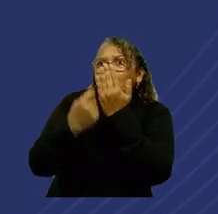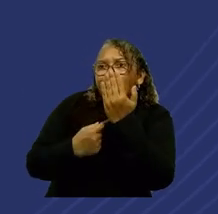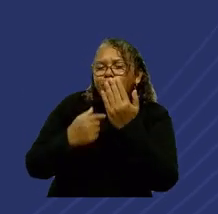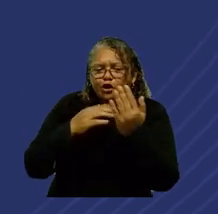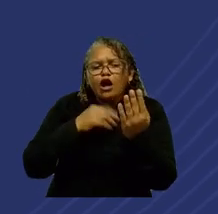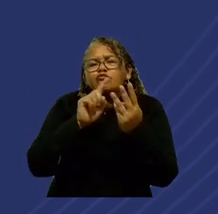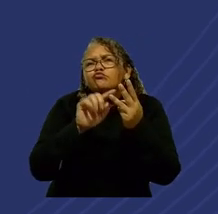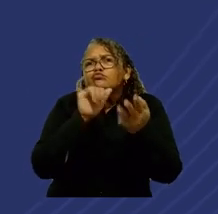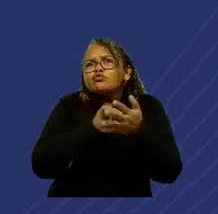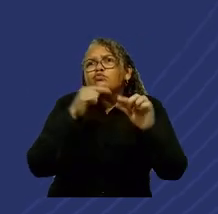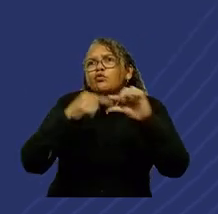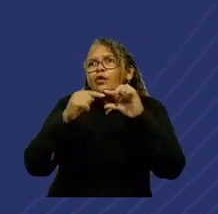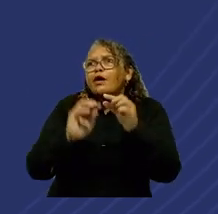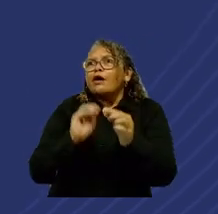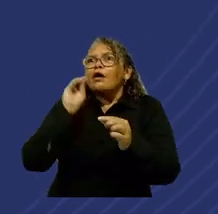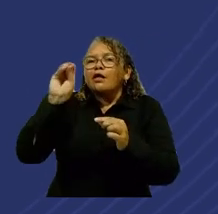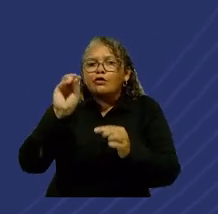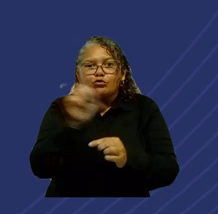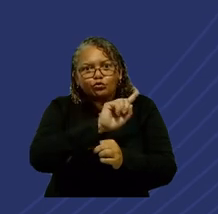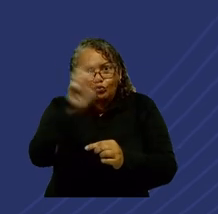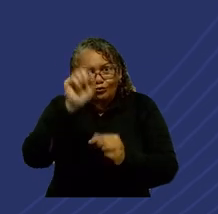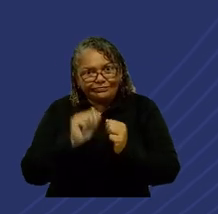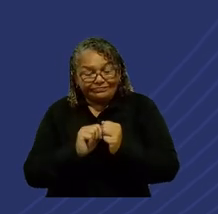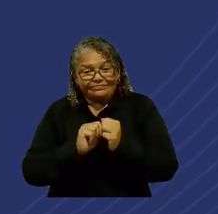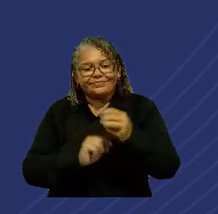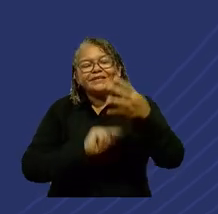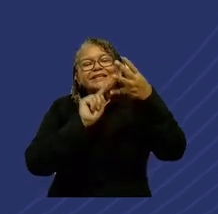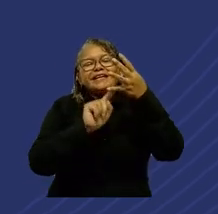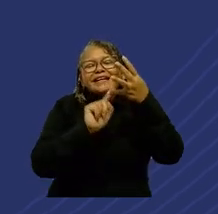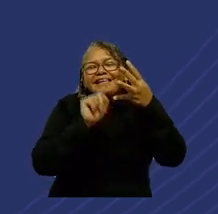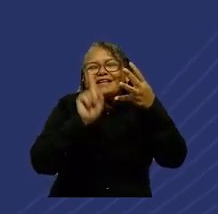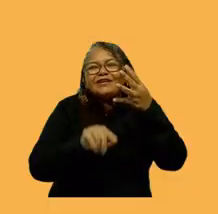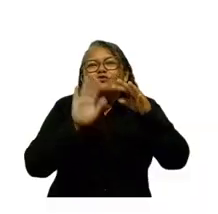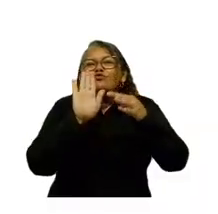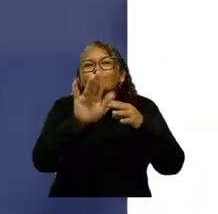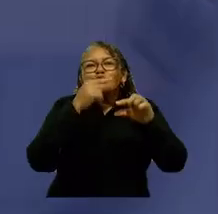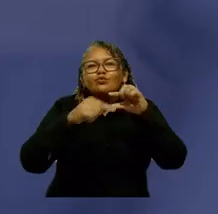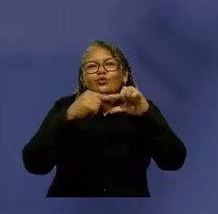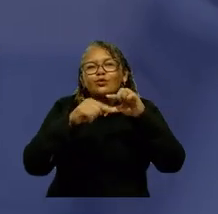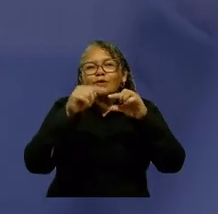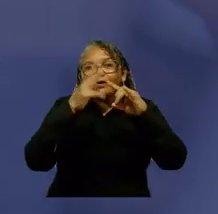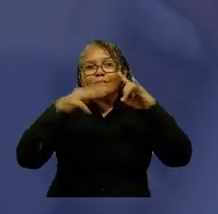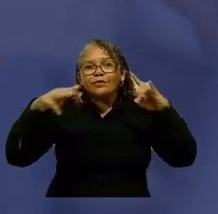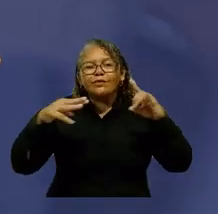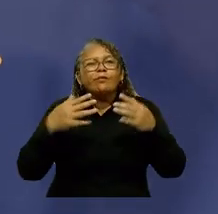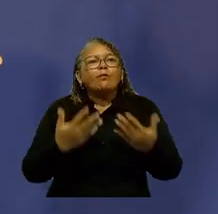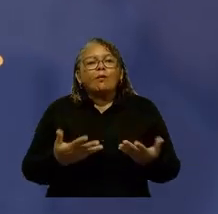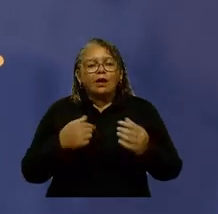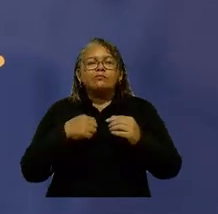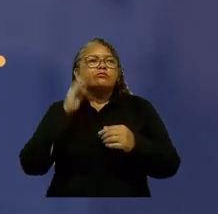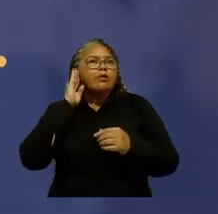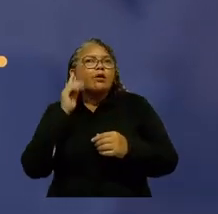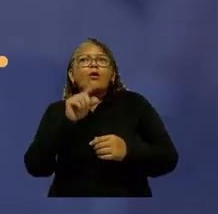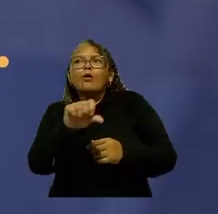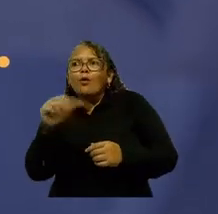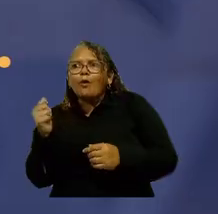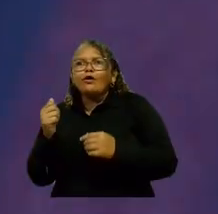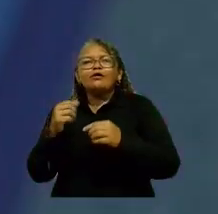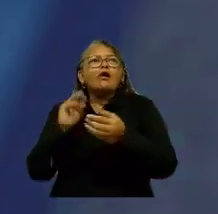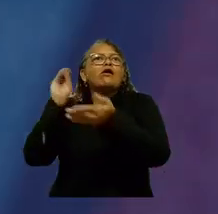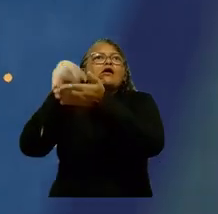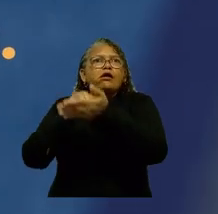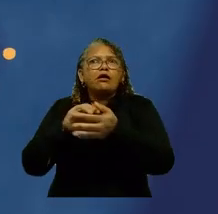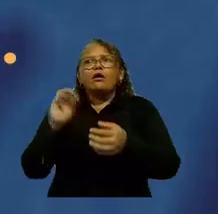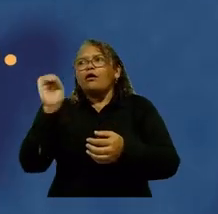validación institucional. 4. Haz buen uso de tu correo institucional. No lo dejes abierto en dispositivos públicos.